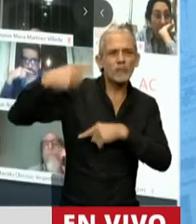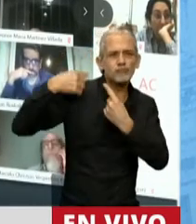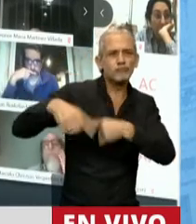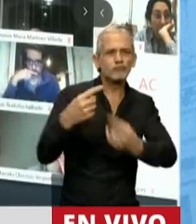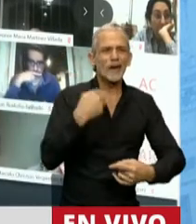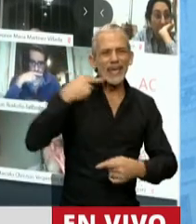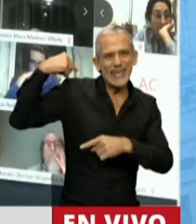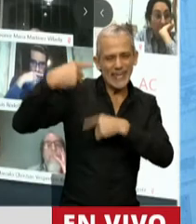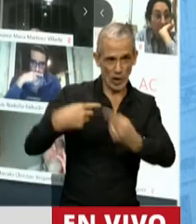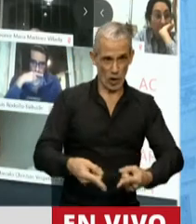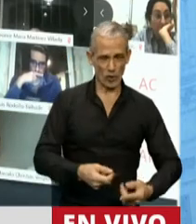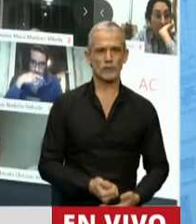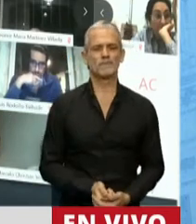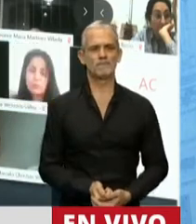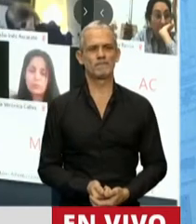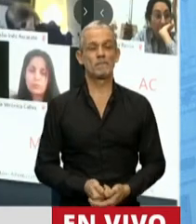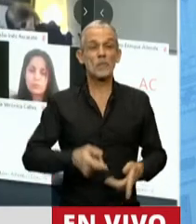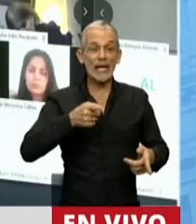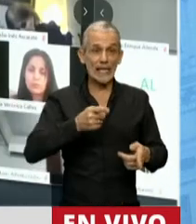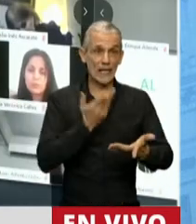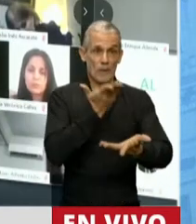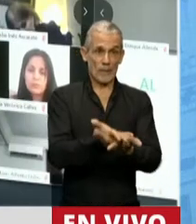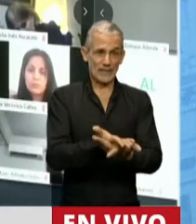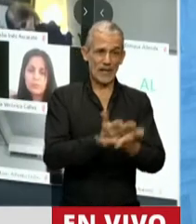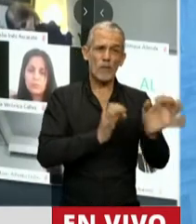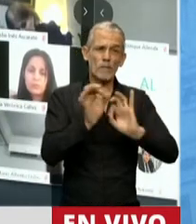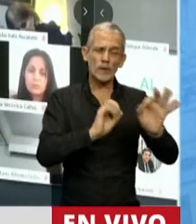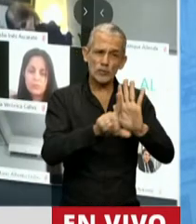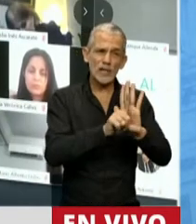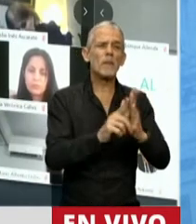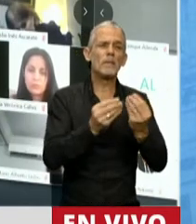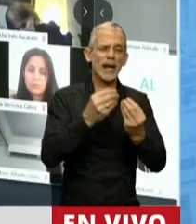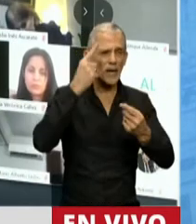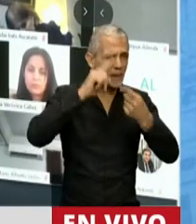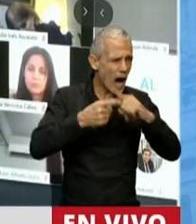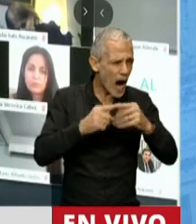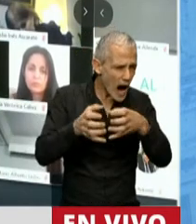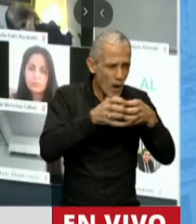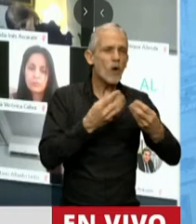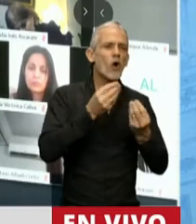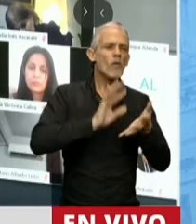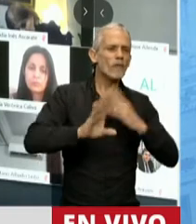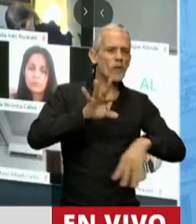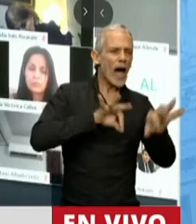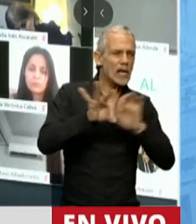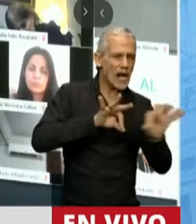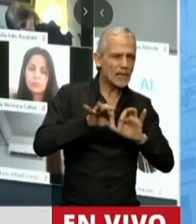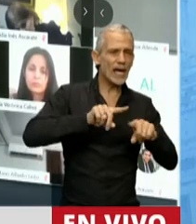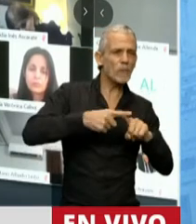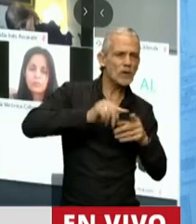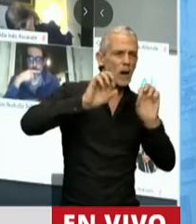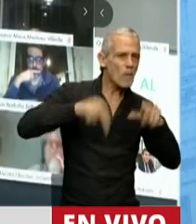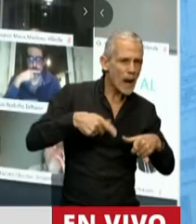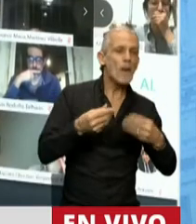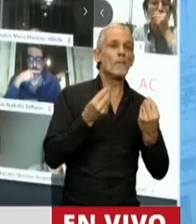En ese sentido, presentamos el proyecto con el objetivo de consensuar estrategias y políticas que